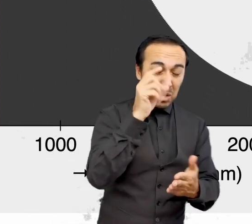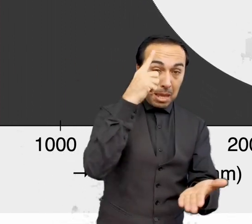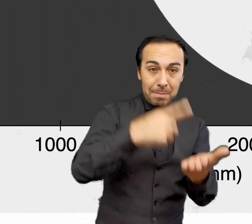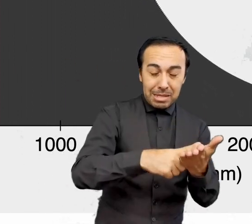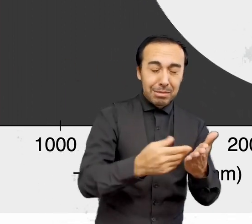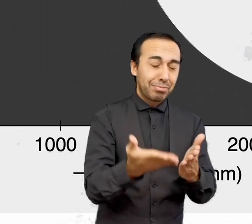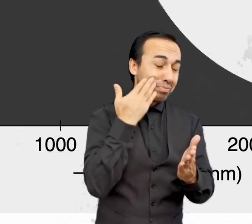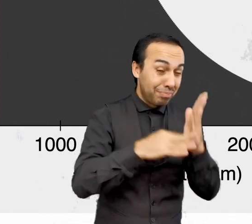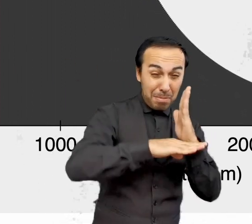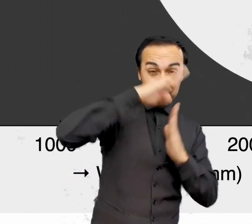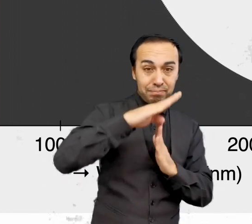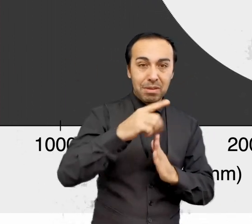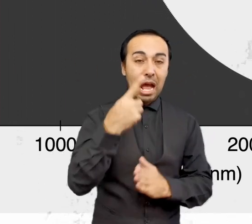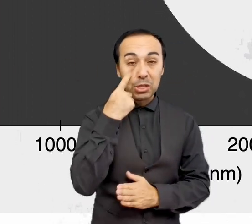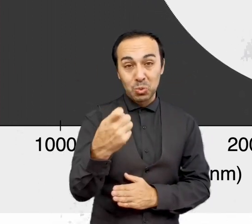estrellas azules.